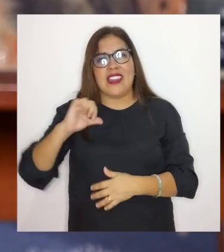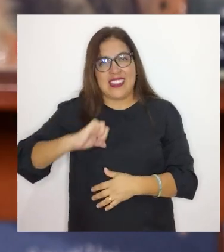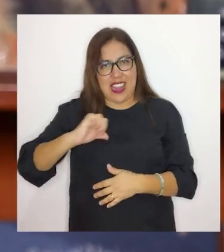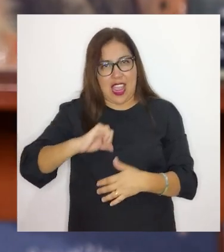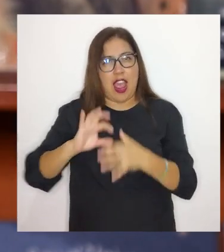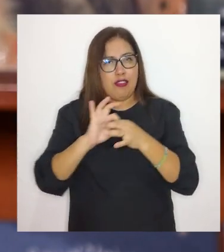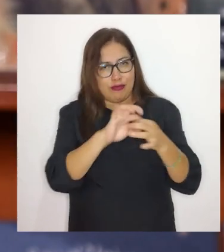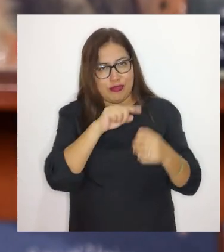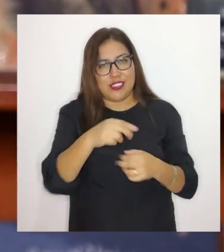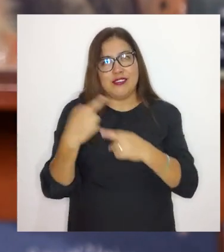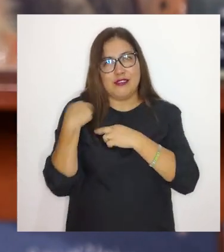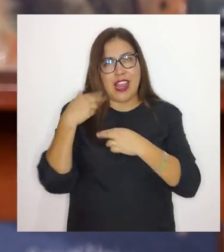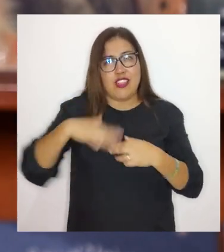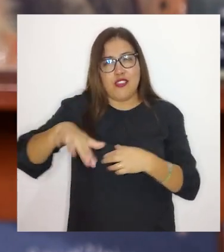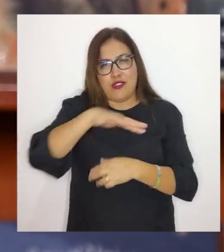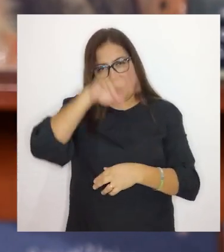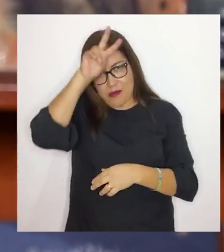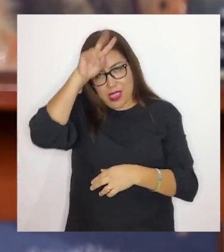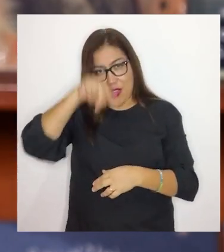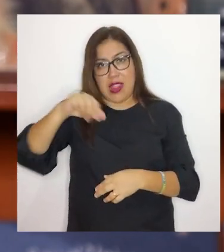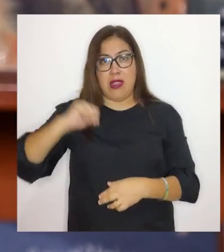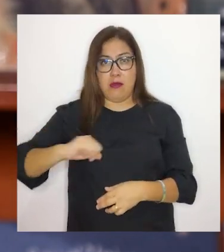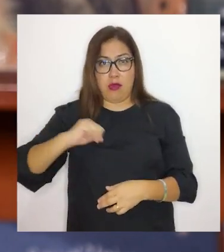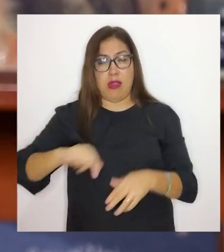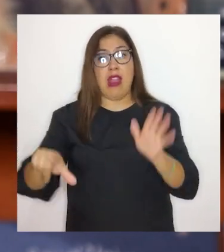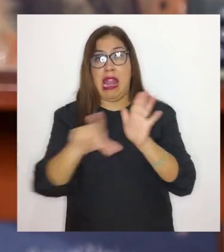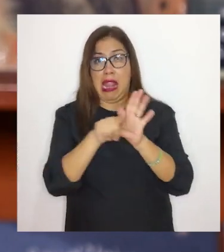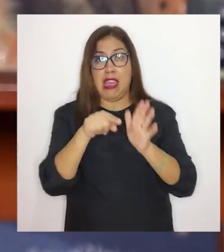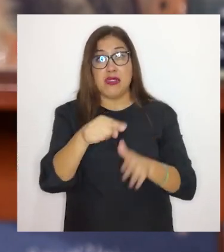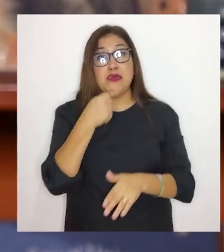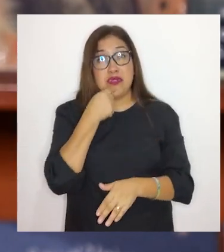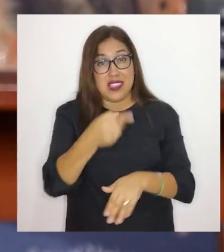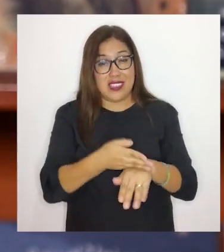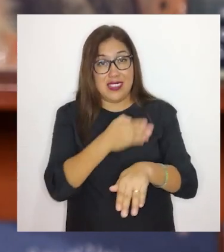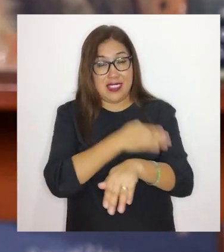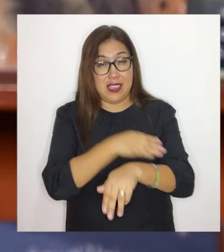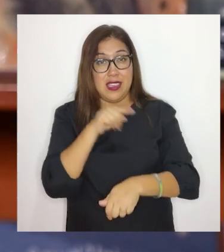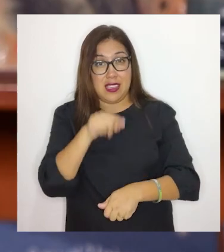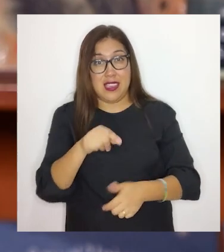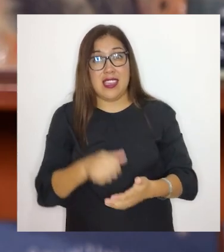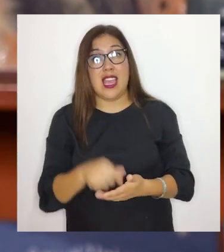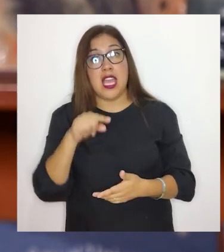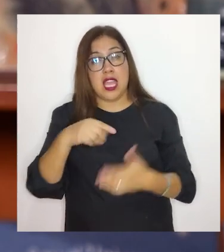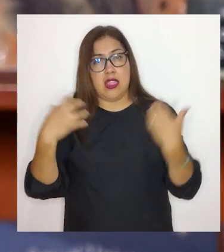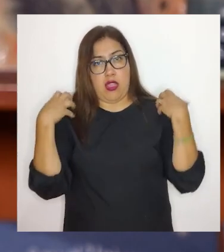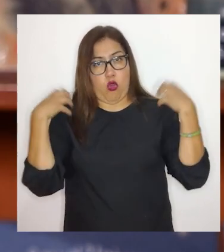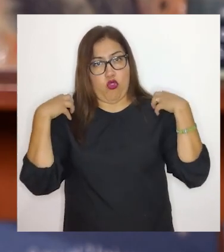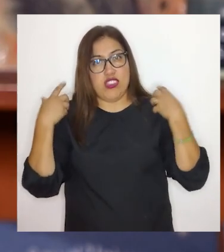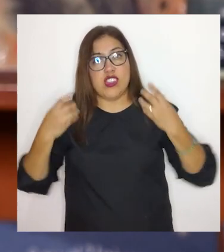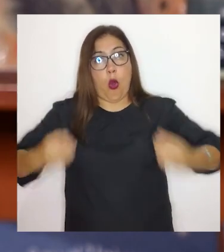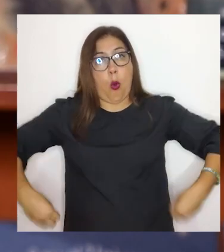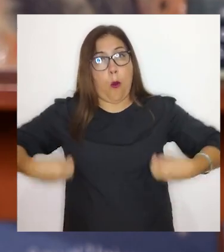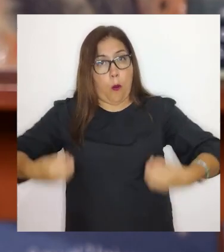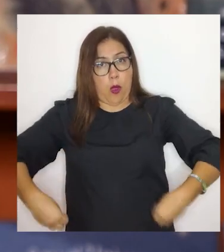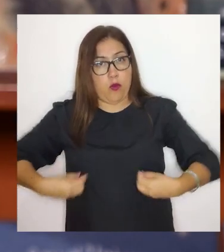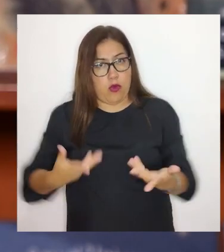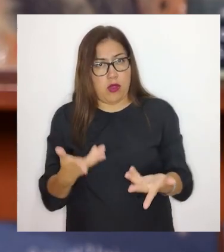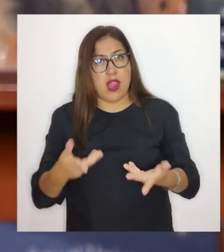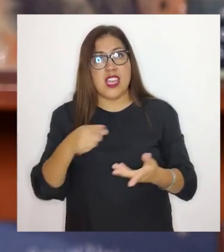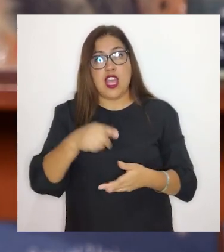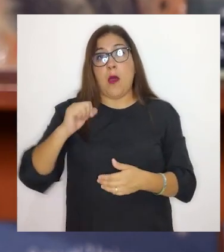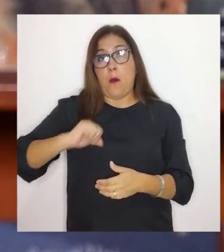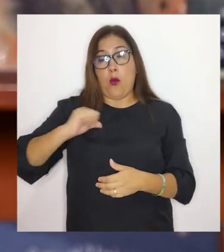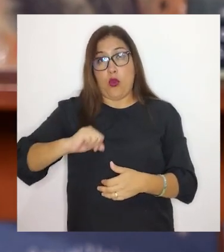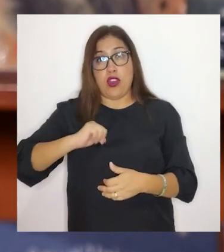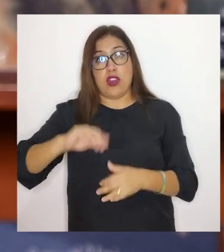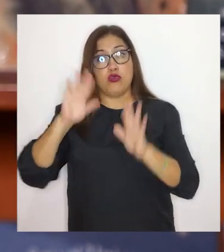las municipalidades en todo el país. Las municipalidades tienen, por la ley que mencionaste, las oficinas de OMAPEDS, que se llaman